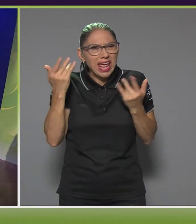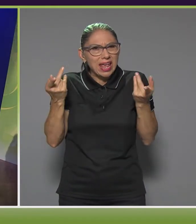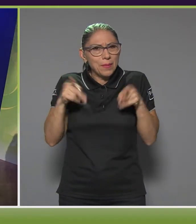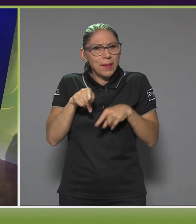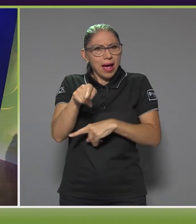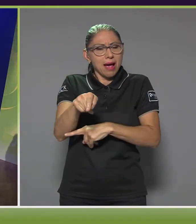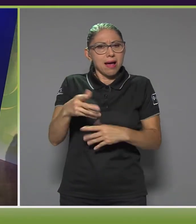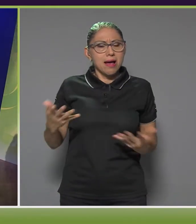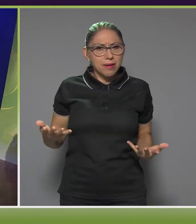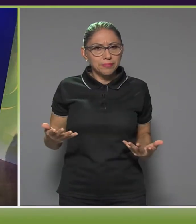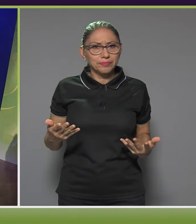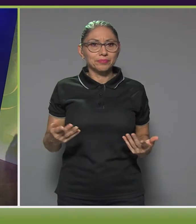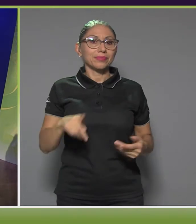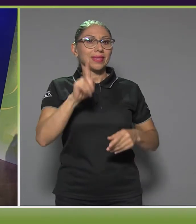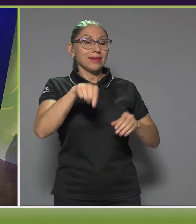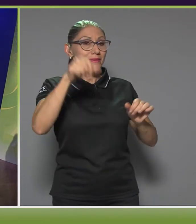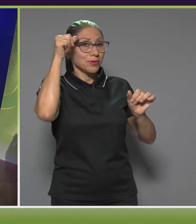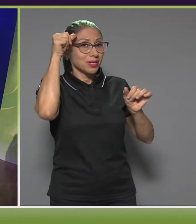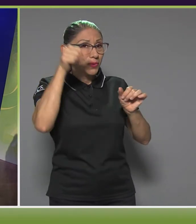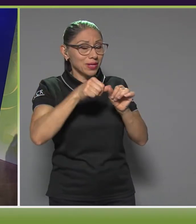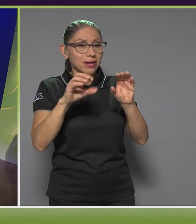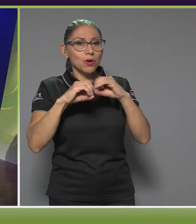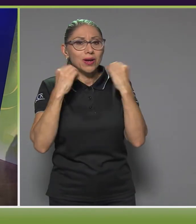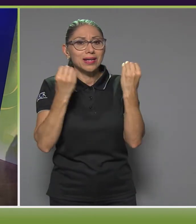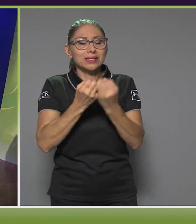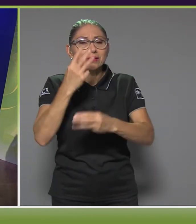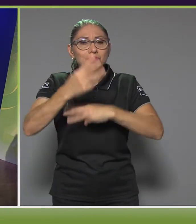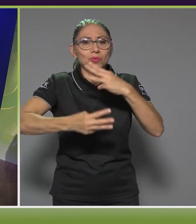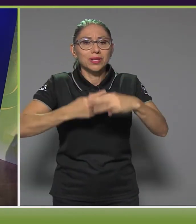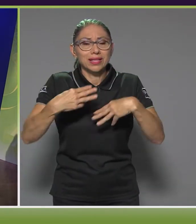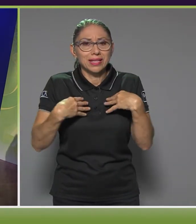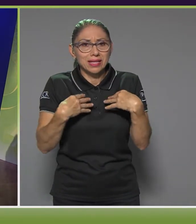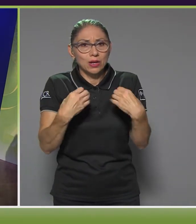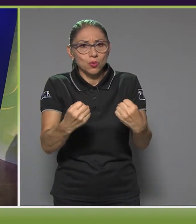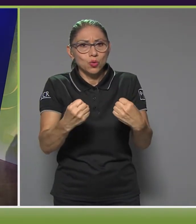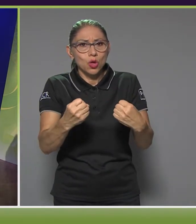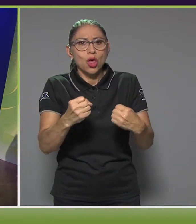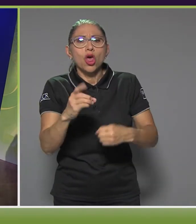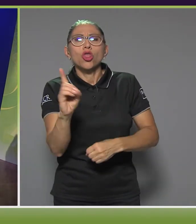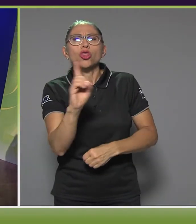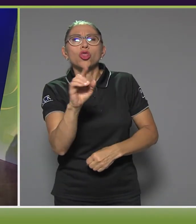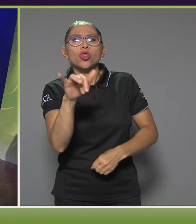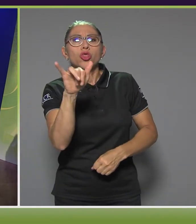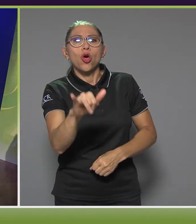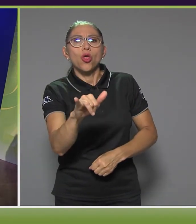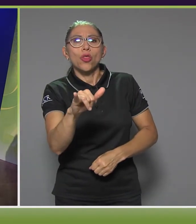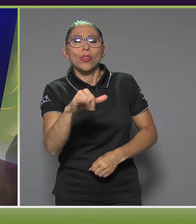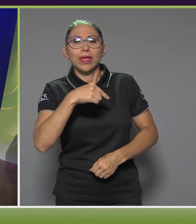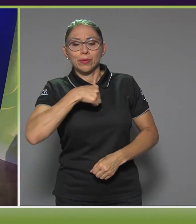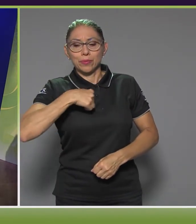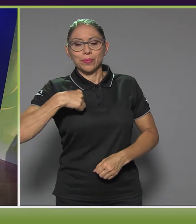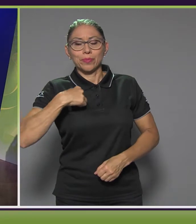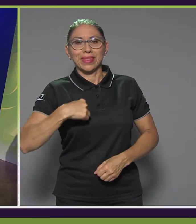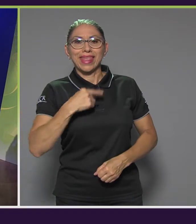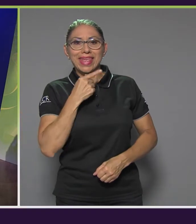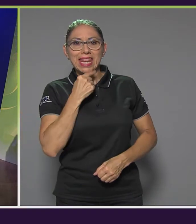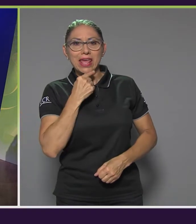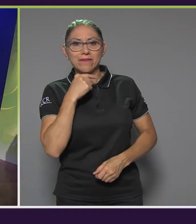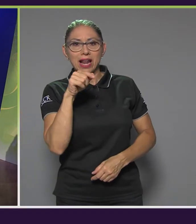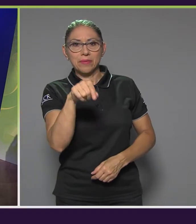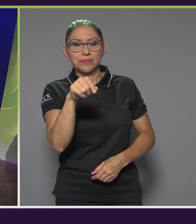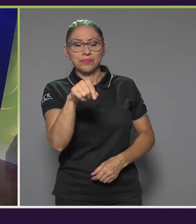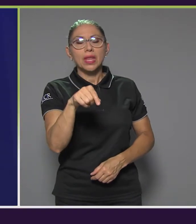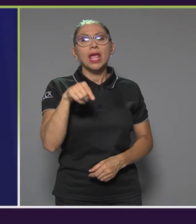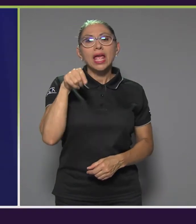Bueno, debemos recordar que la Organización Mundial de la Salud en realidad está en Ginebra y esta visión era un poco